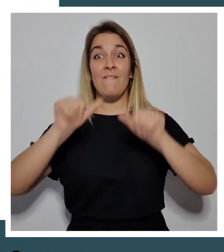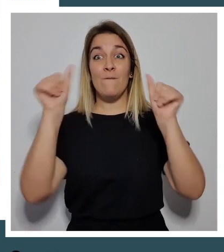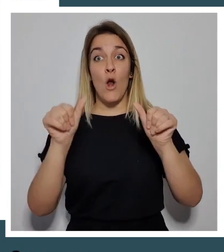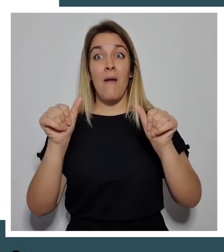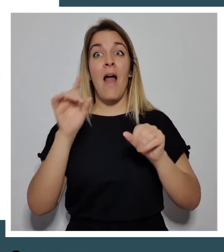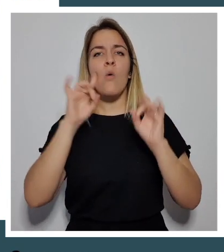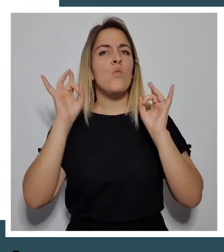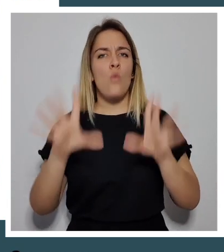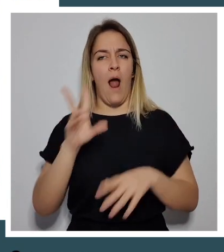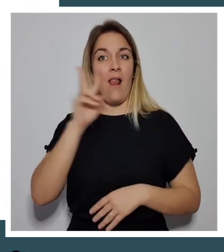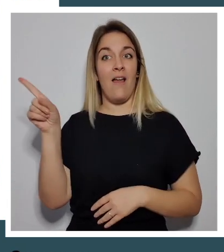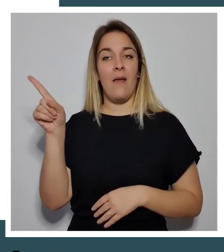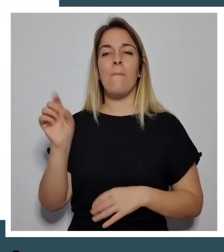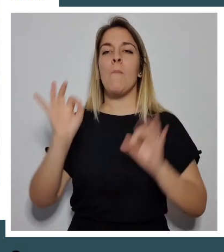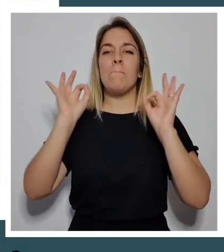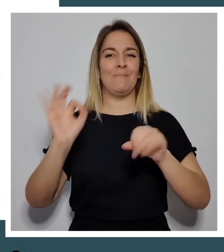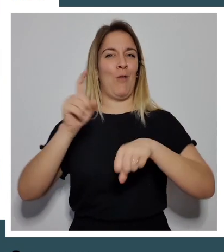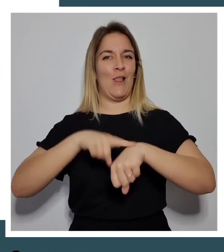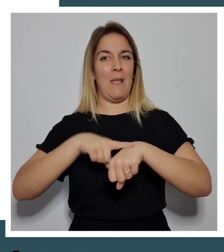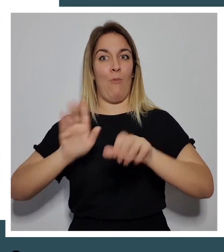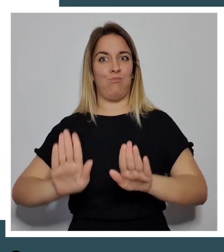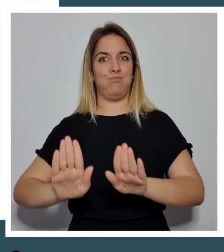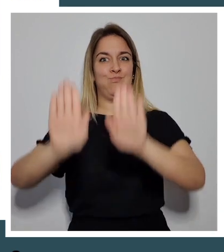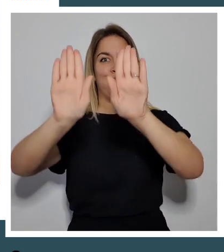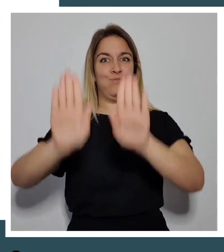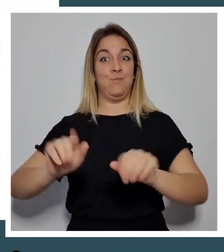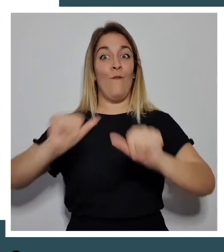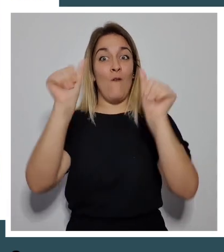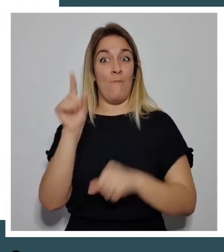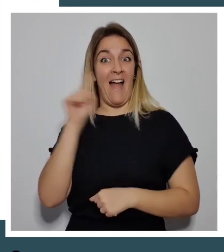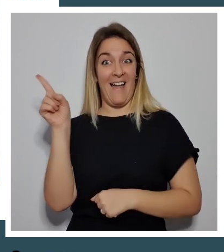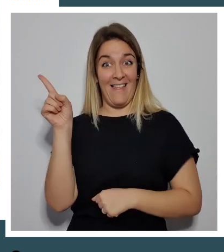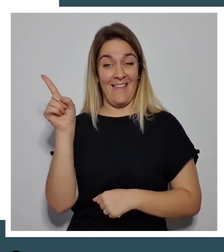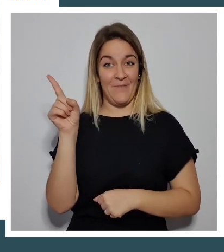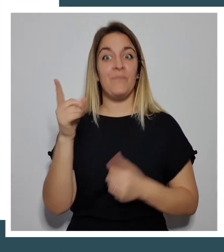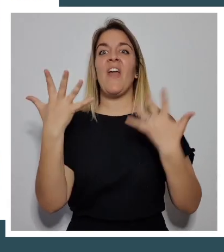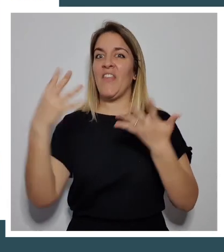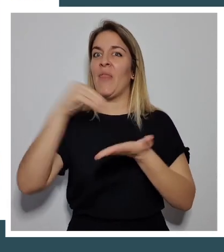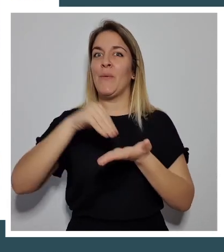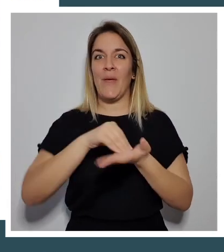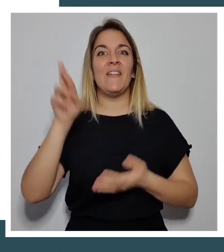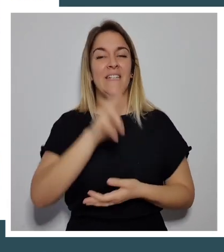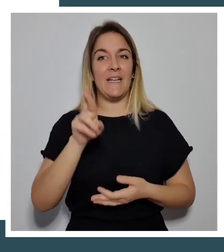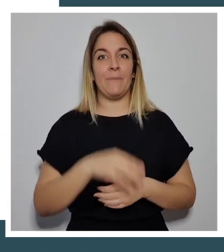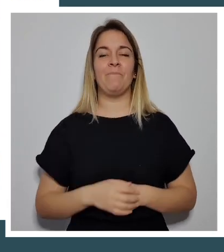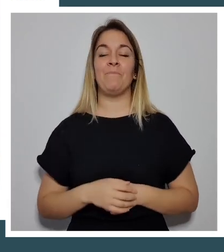pero con las dos piernas al mismo tiempo. 1, 2,